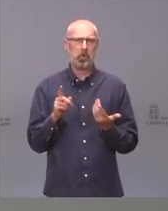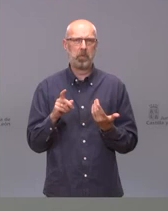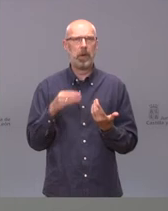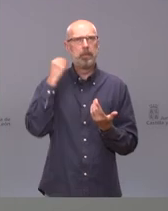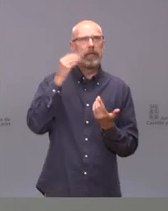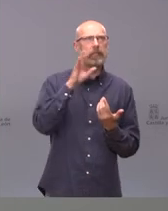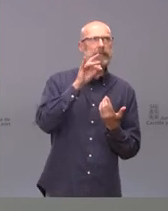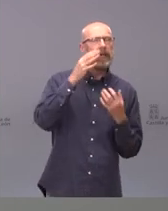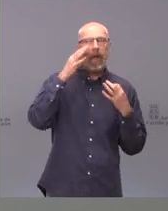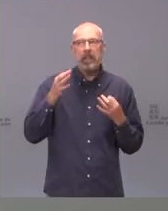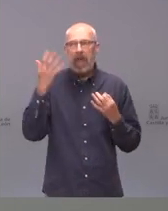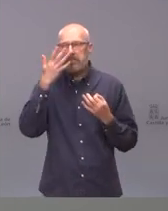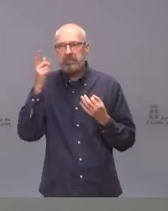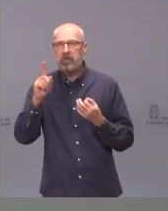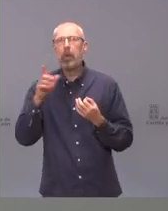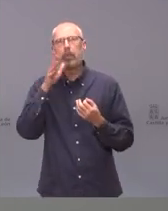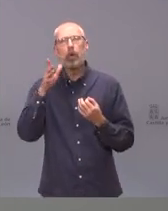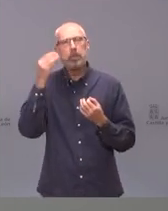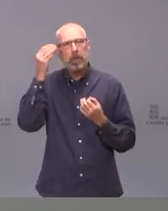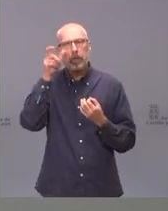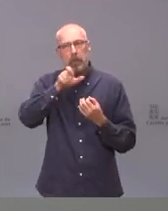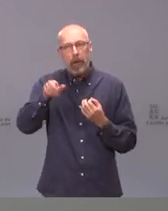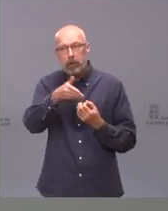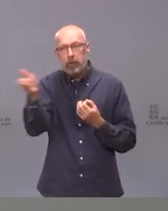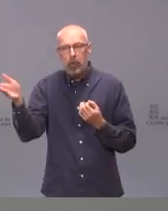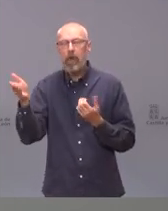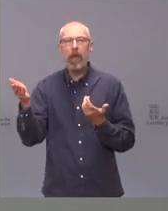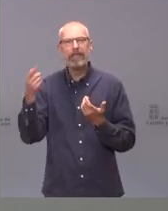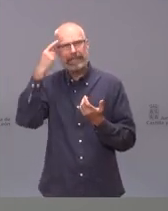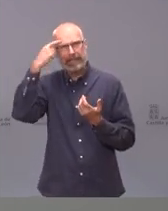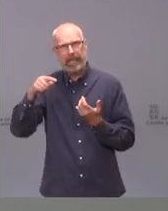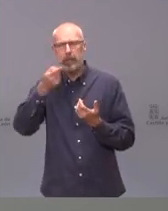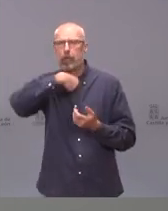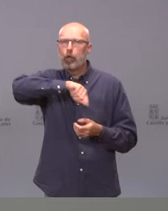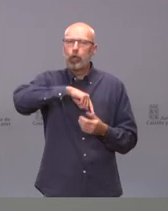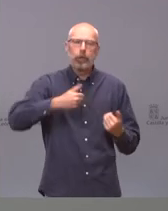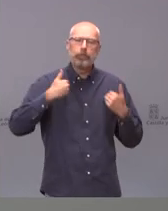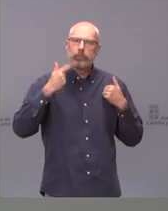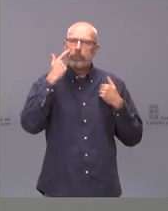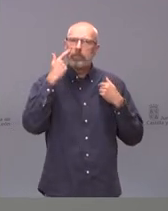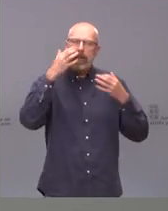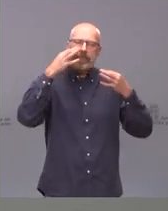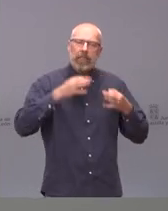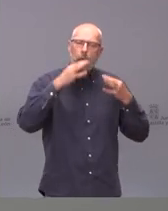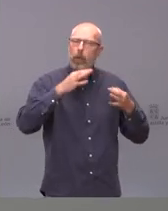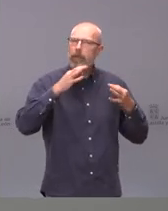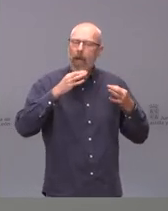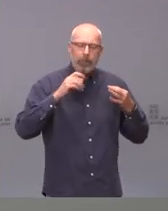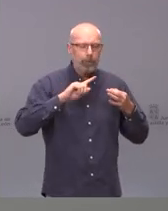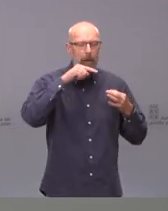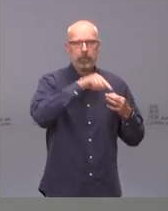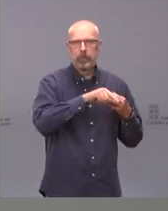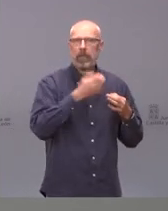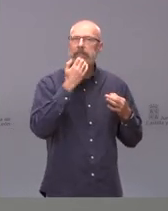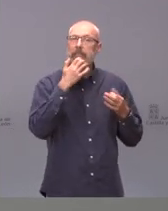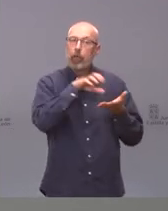parte la población entiende y sabe que nosotros vamos a estar hipervigilantes sobre la seguridad. Y ante cualquier duda preferimos aclarar